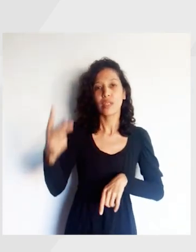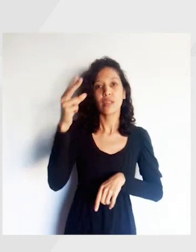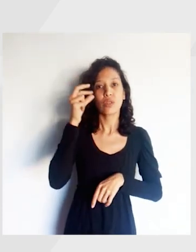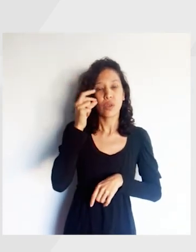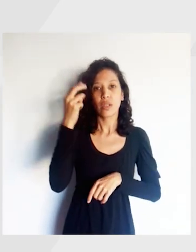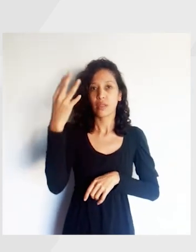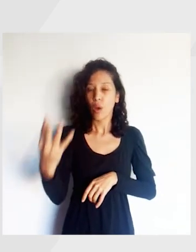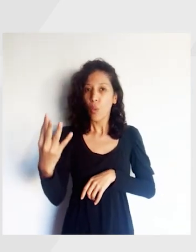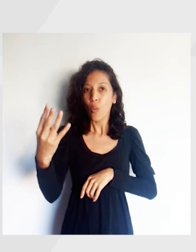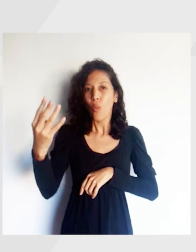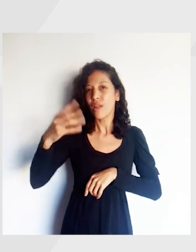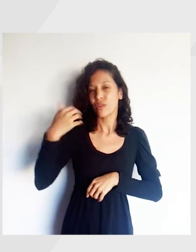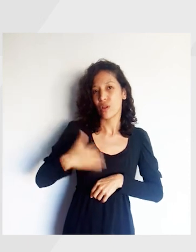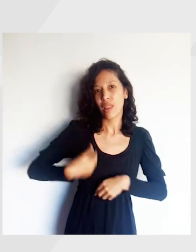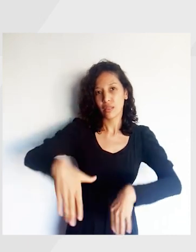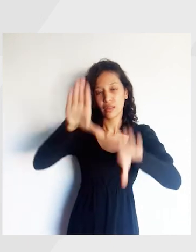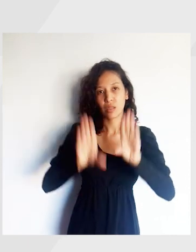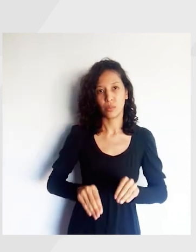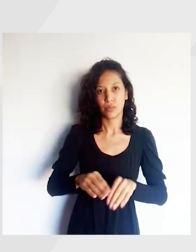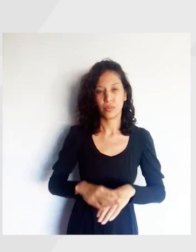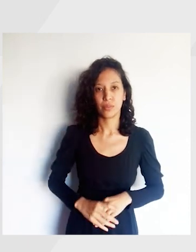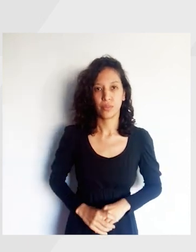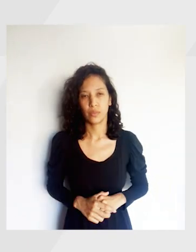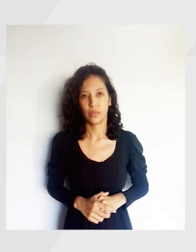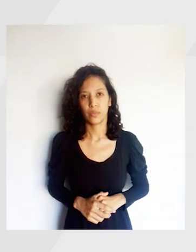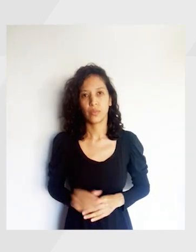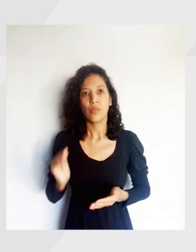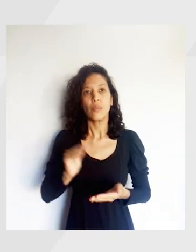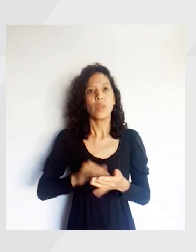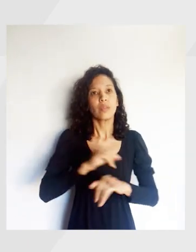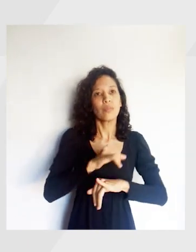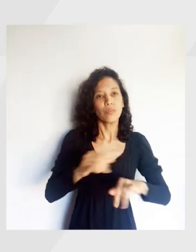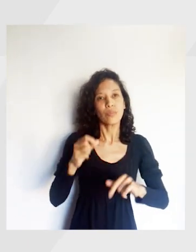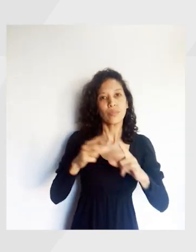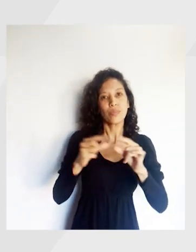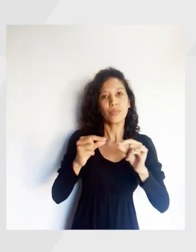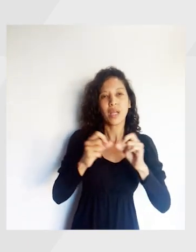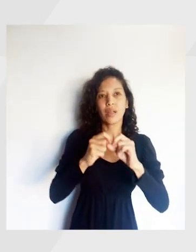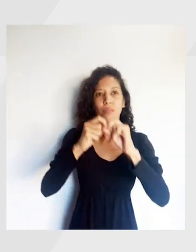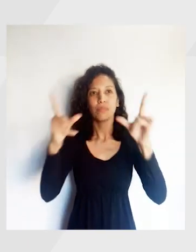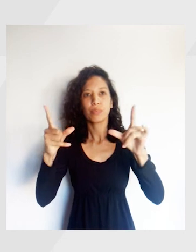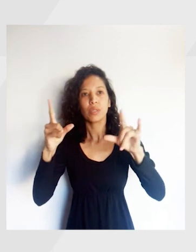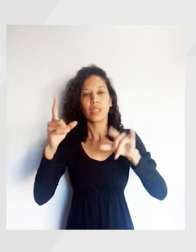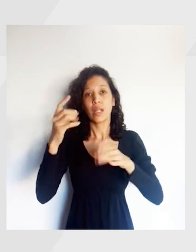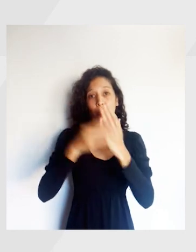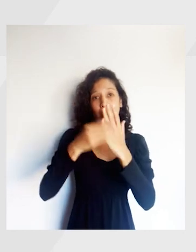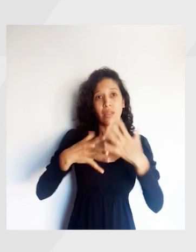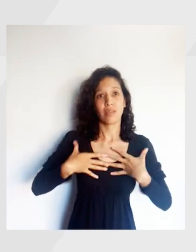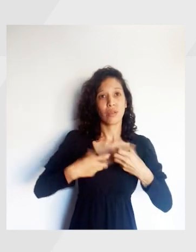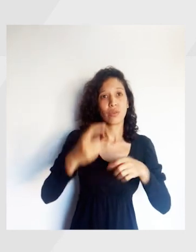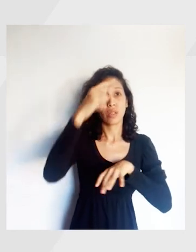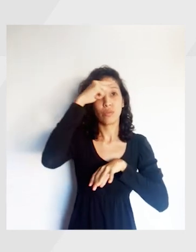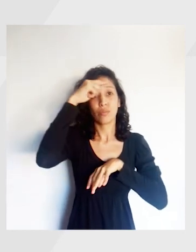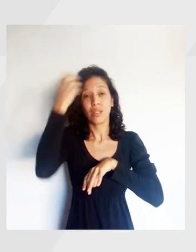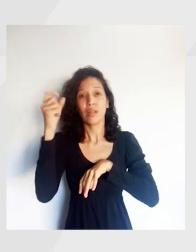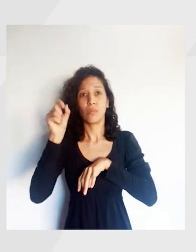comunicate al 134 desde cualquier lugar del país. Para más información, ingresá en la página web del Ministerio de